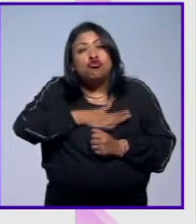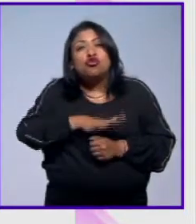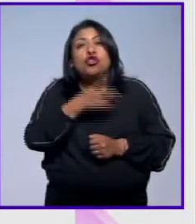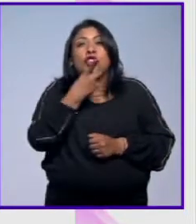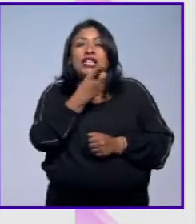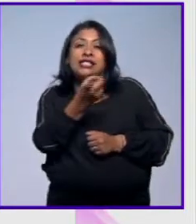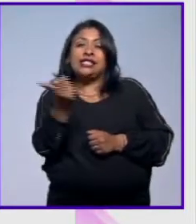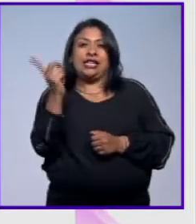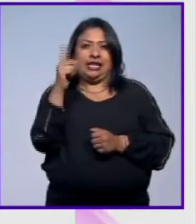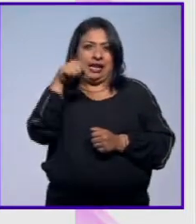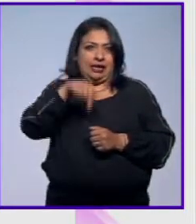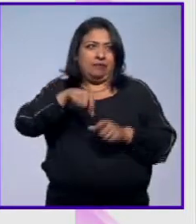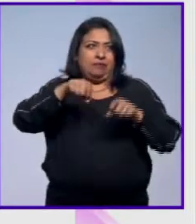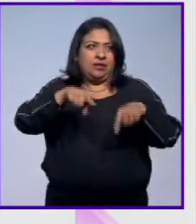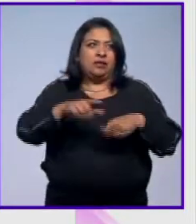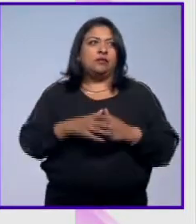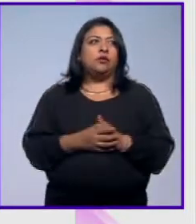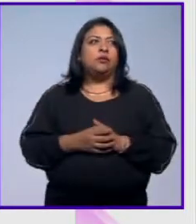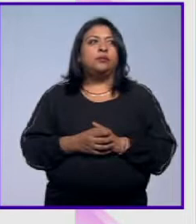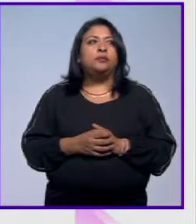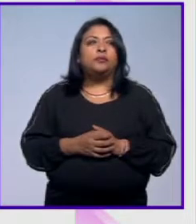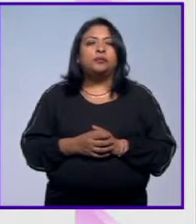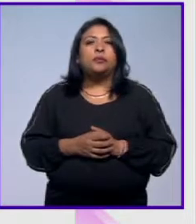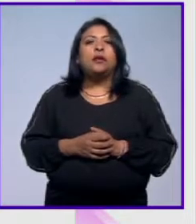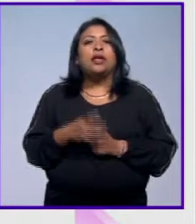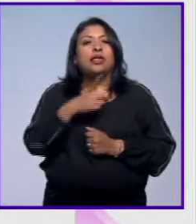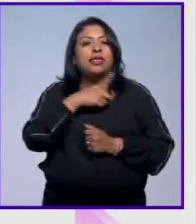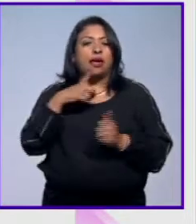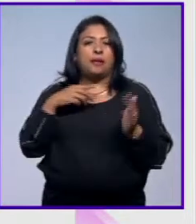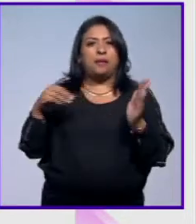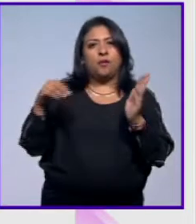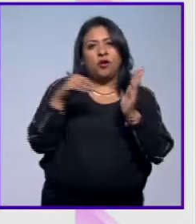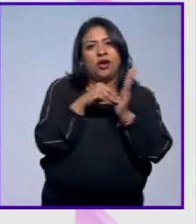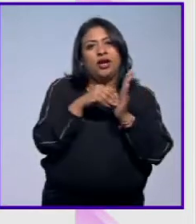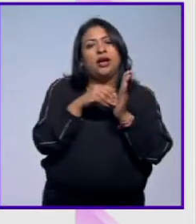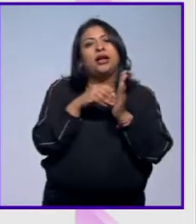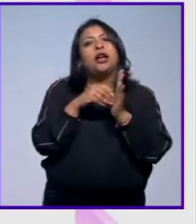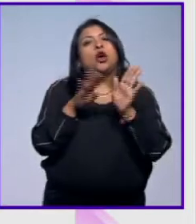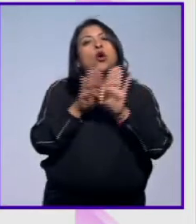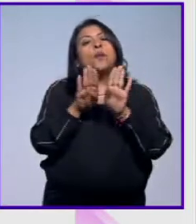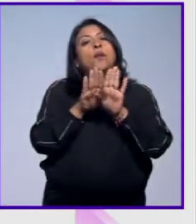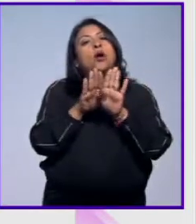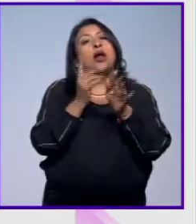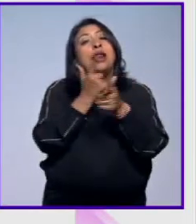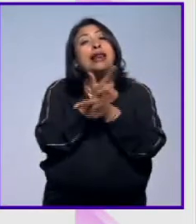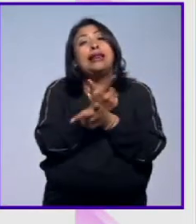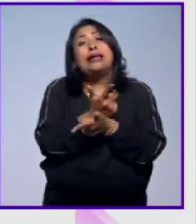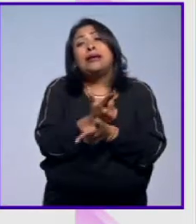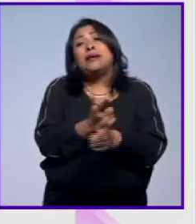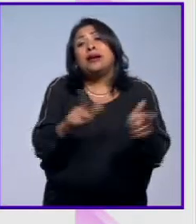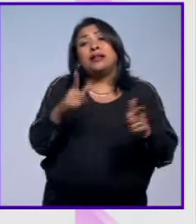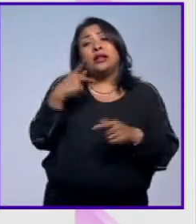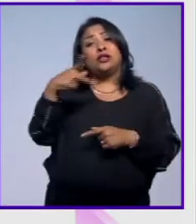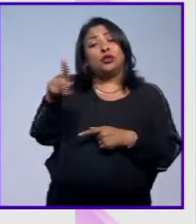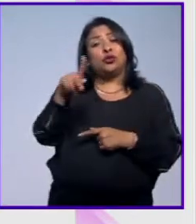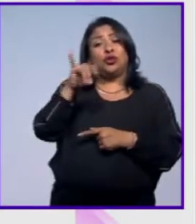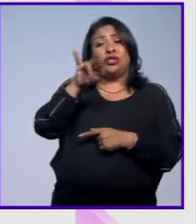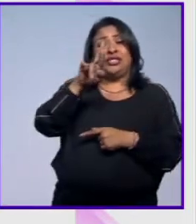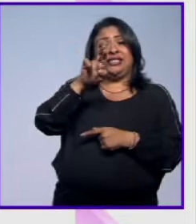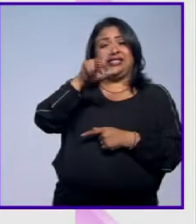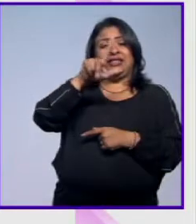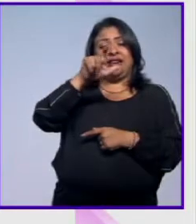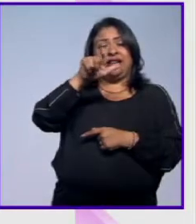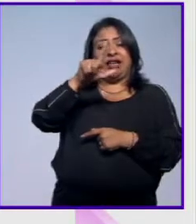justamente aquí, tendría que concluir con la libertad de Israel Vallarta